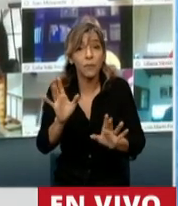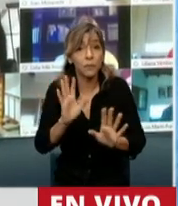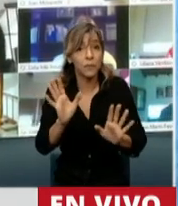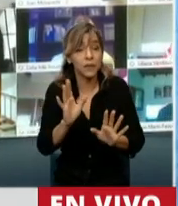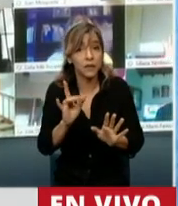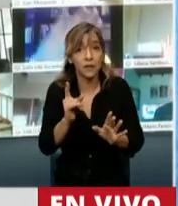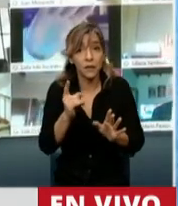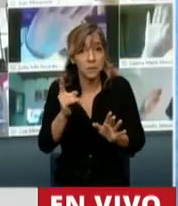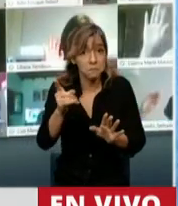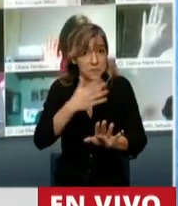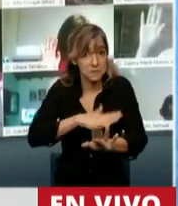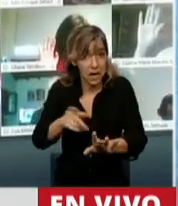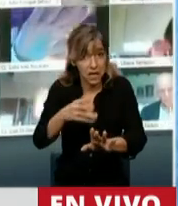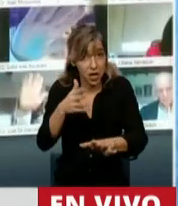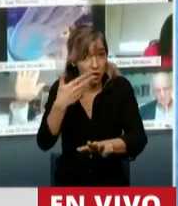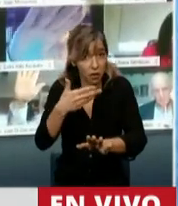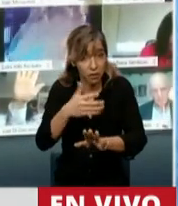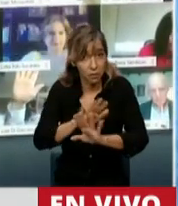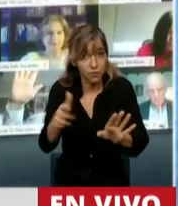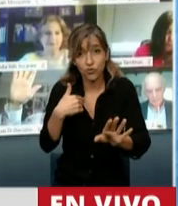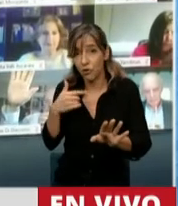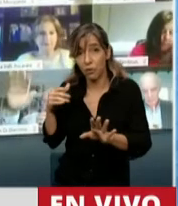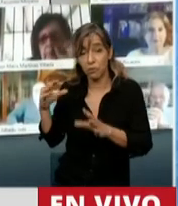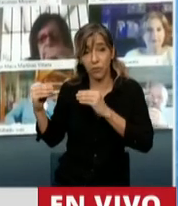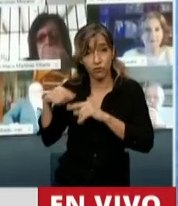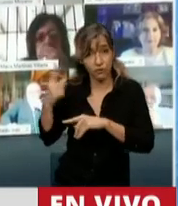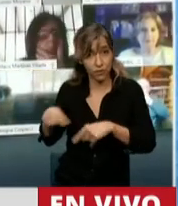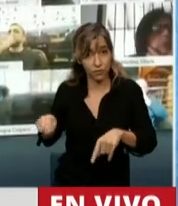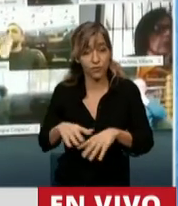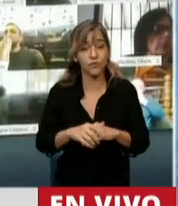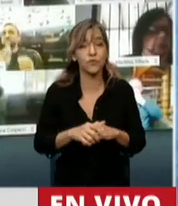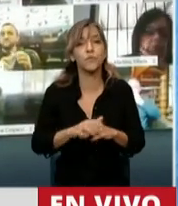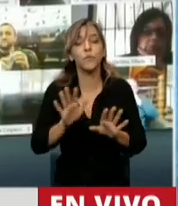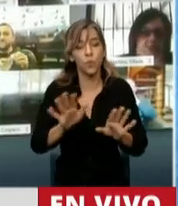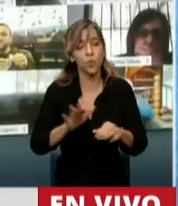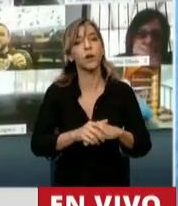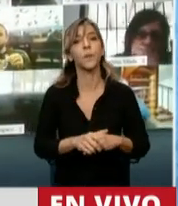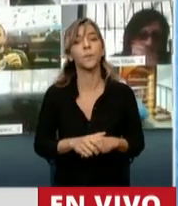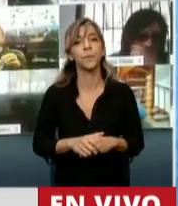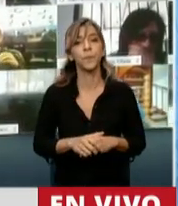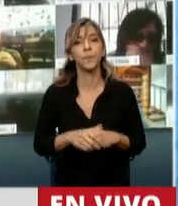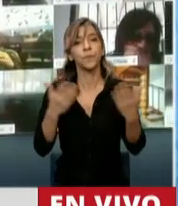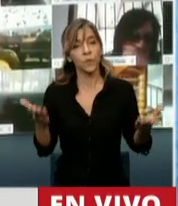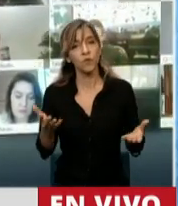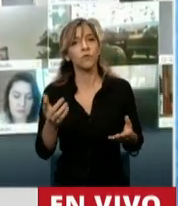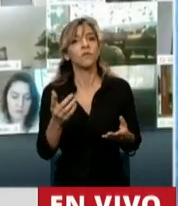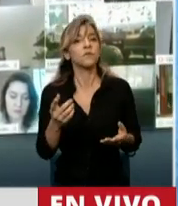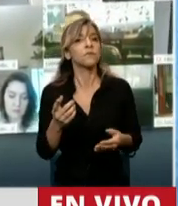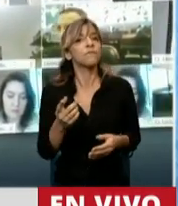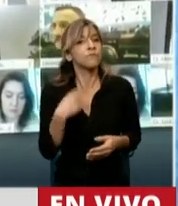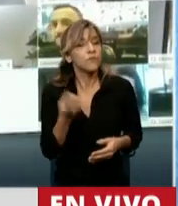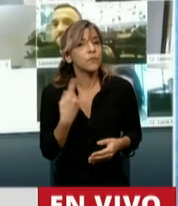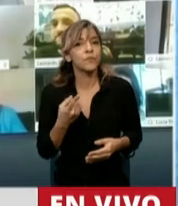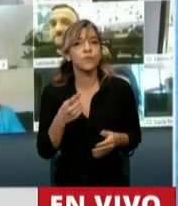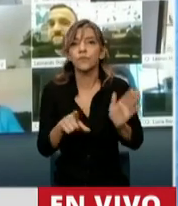tranquilamente. Bueno, termino. Así que, presidente, hay una necesidad de aprobar una ley.